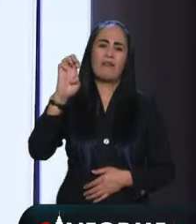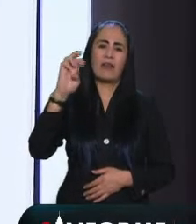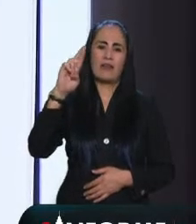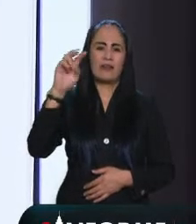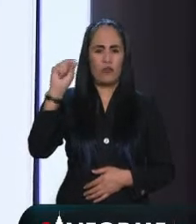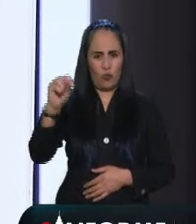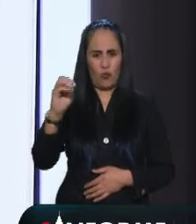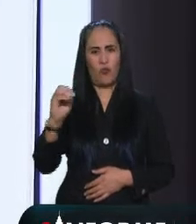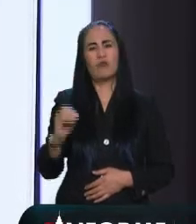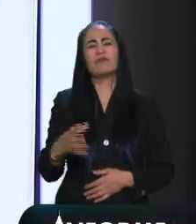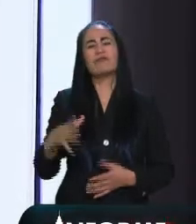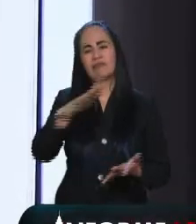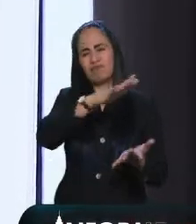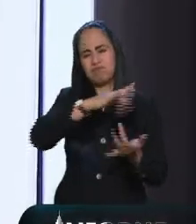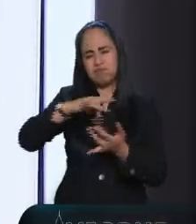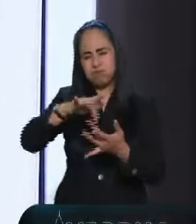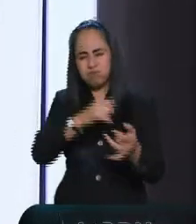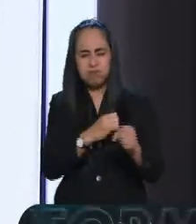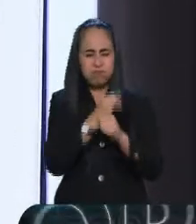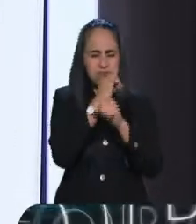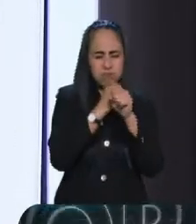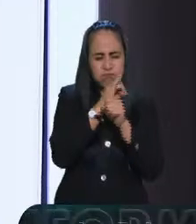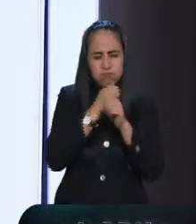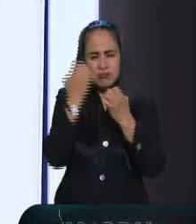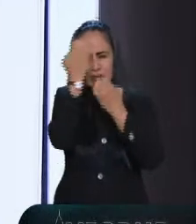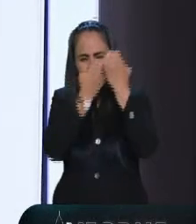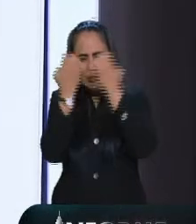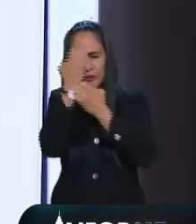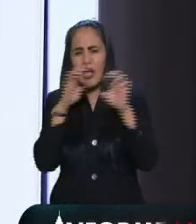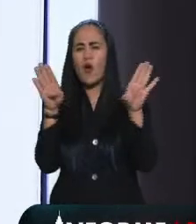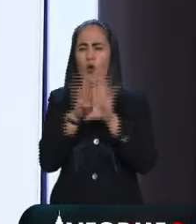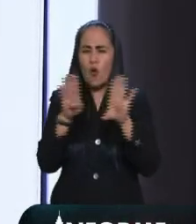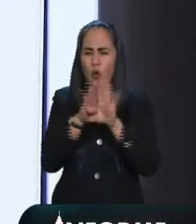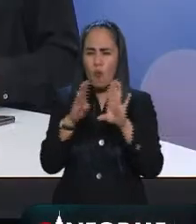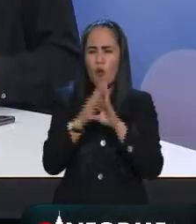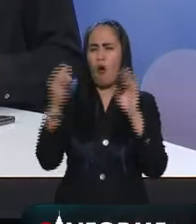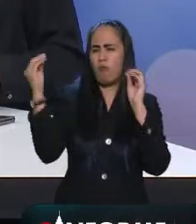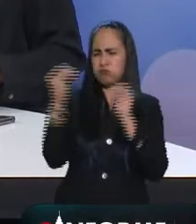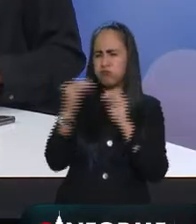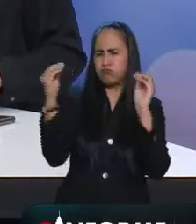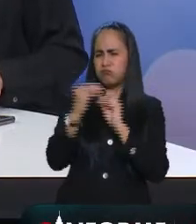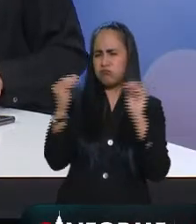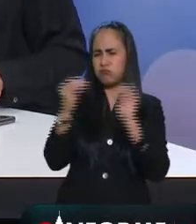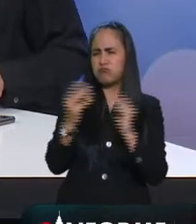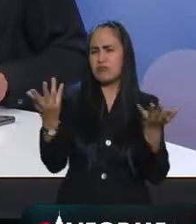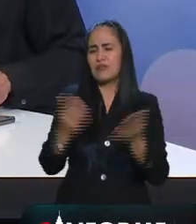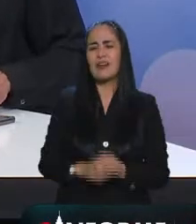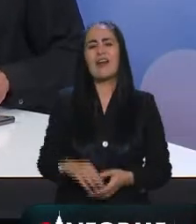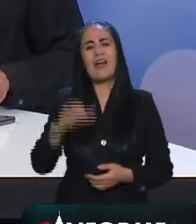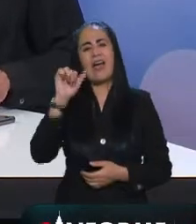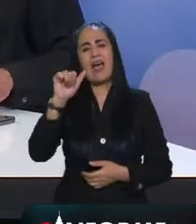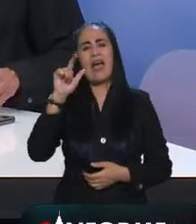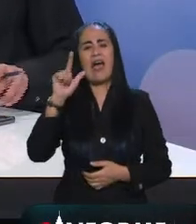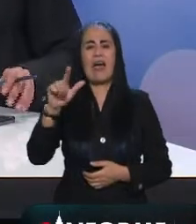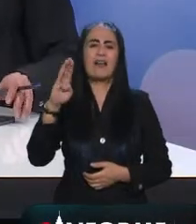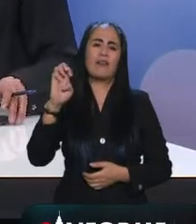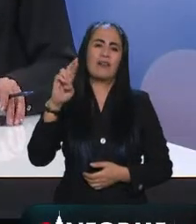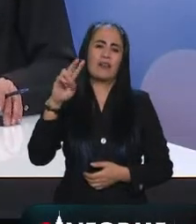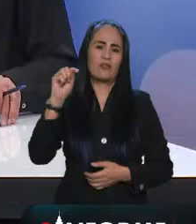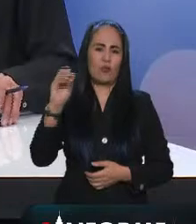redes sociales para ver justamente cómo se dio este debate Alberto buenas noches buenas noches